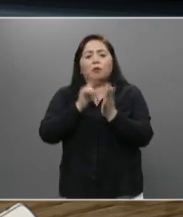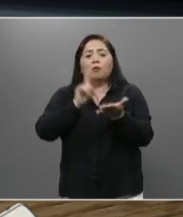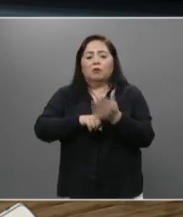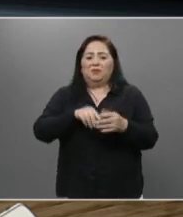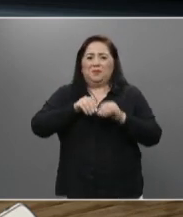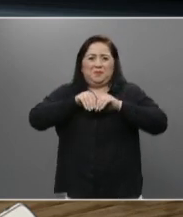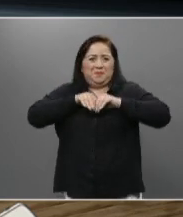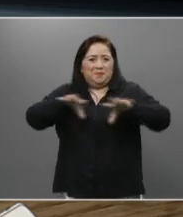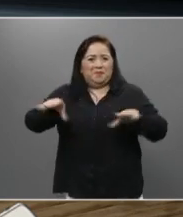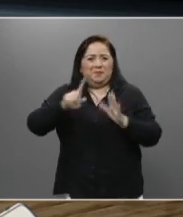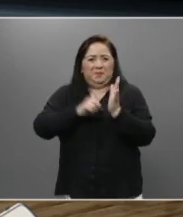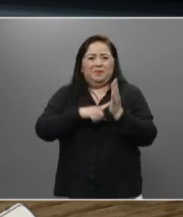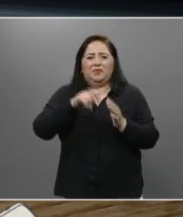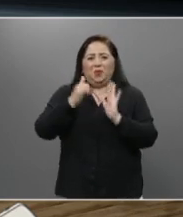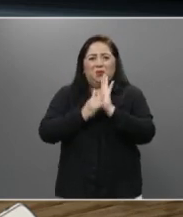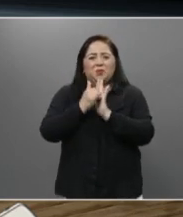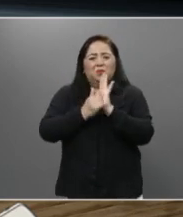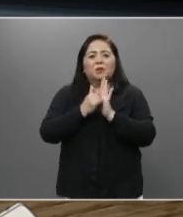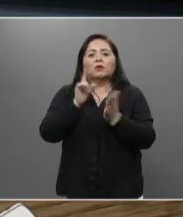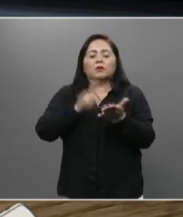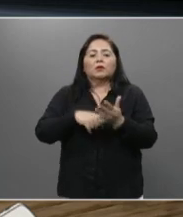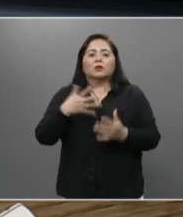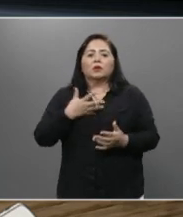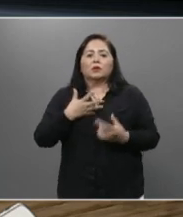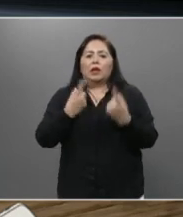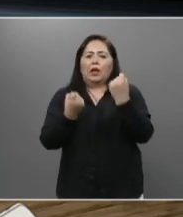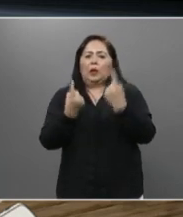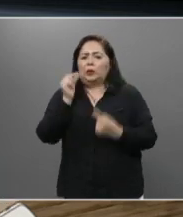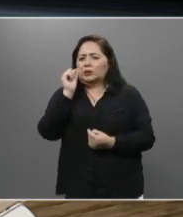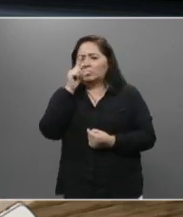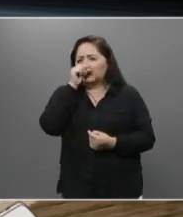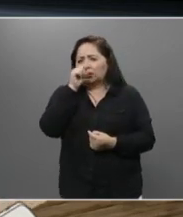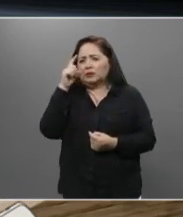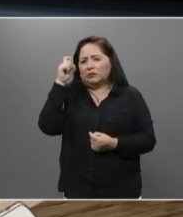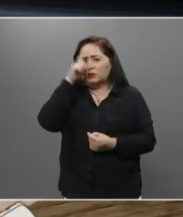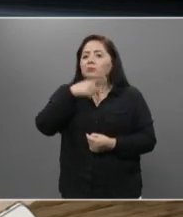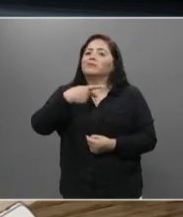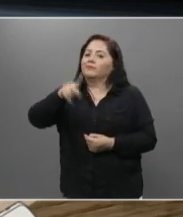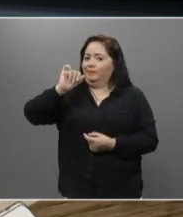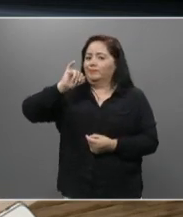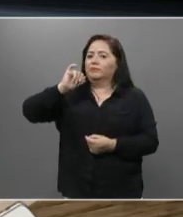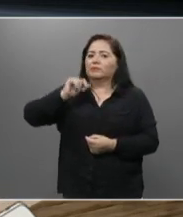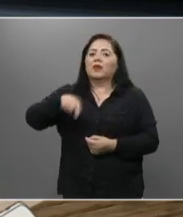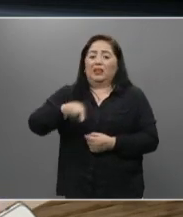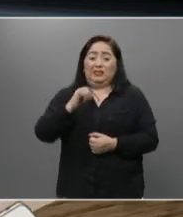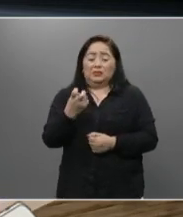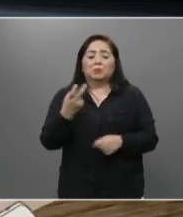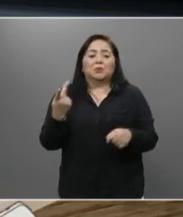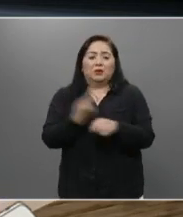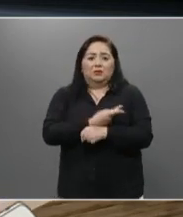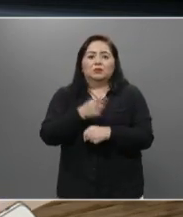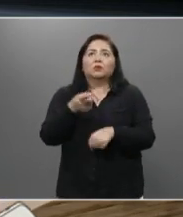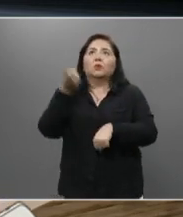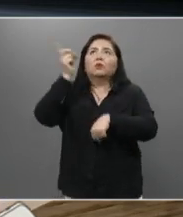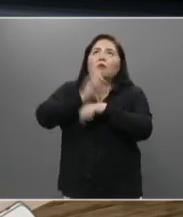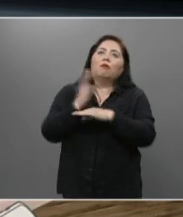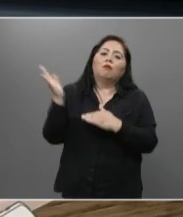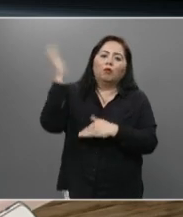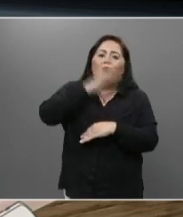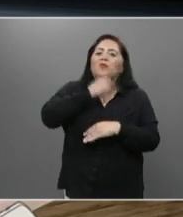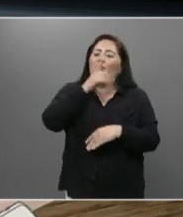que la transmisión en YouTube está teniendo algunas dificultades. Y, en efecto, así ha ocurrido en el curso del día.